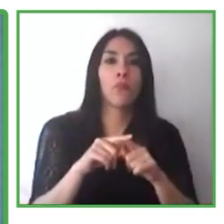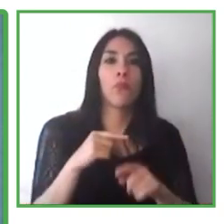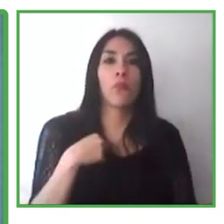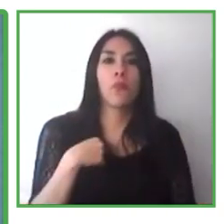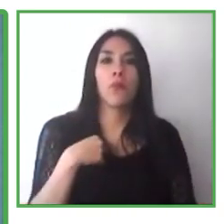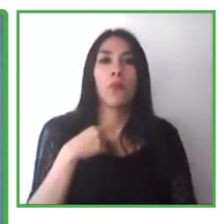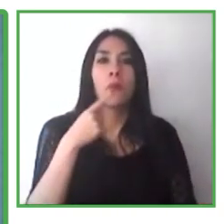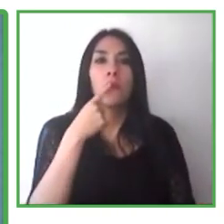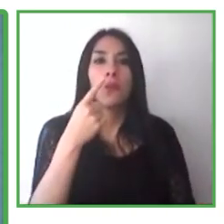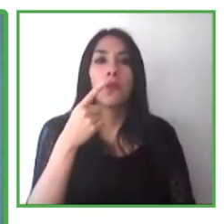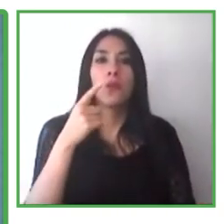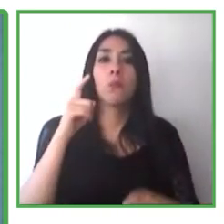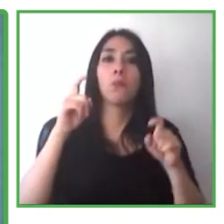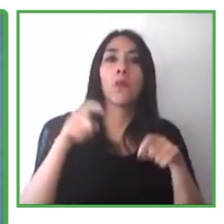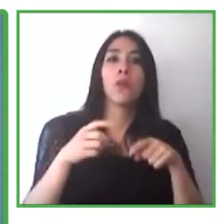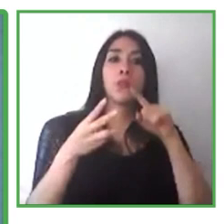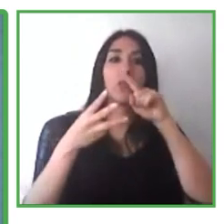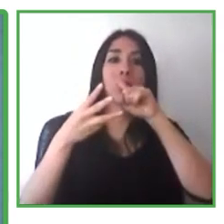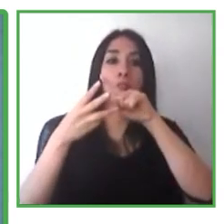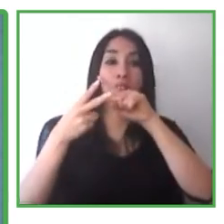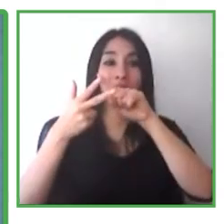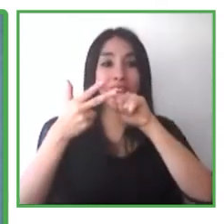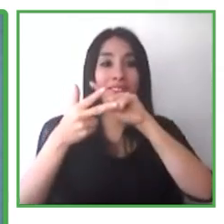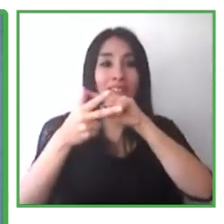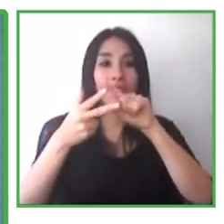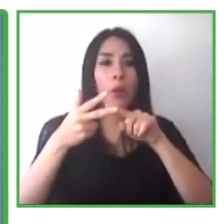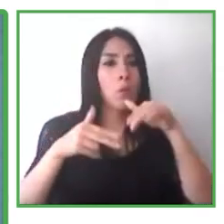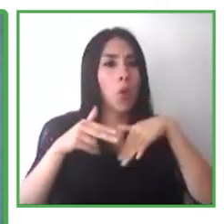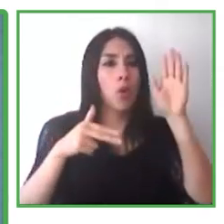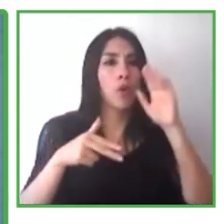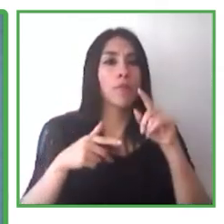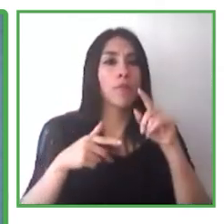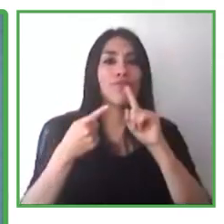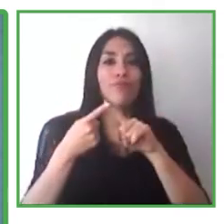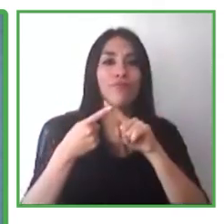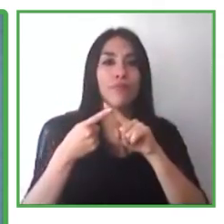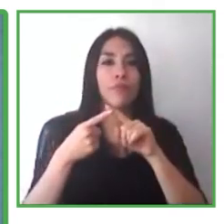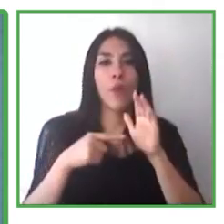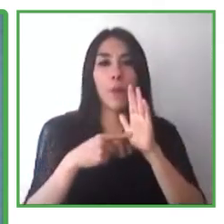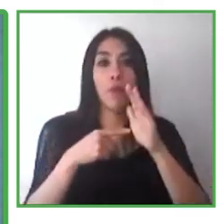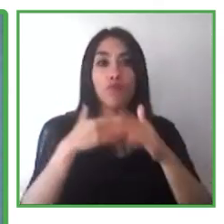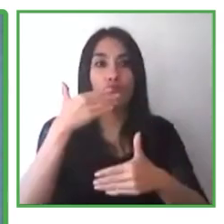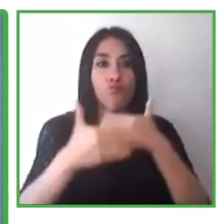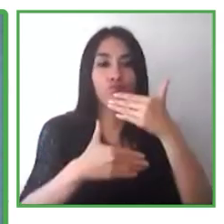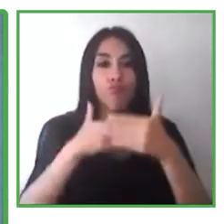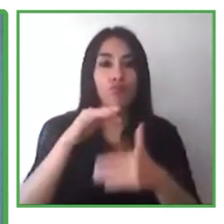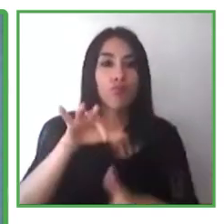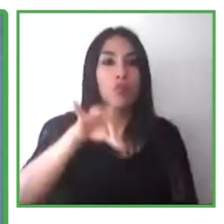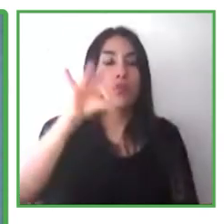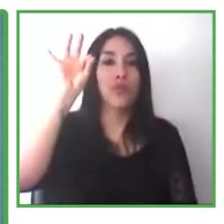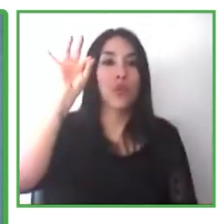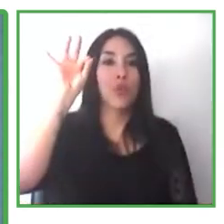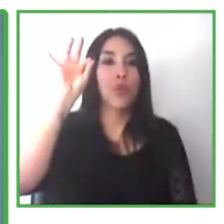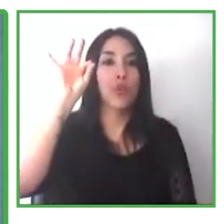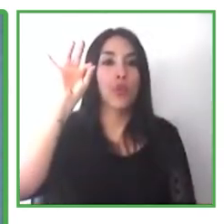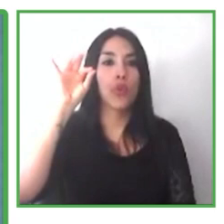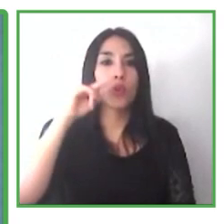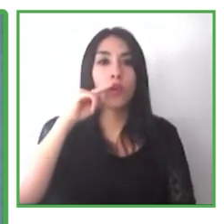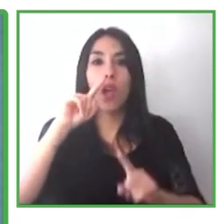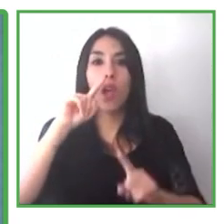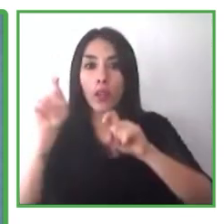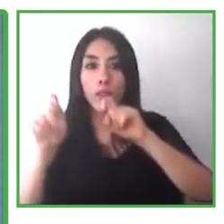todo el reclutamiento, todo el proceso de selección y reclutamiento dentro de las empresas